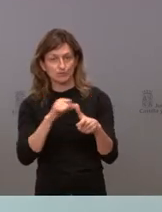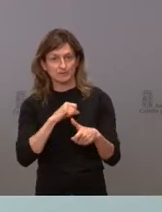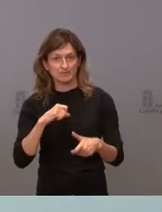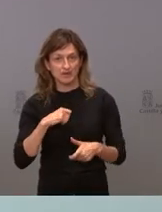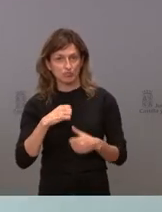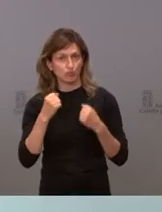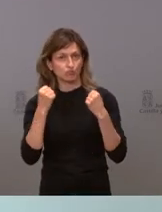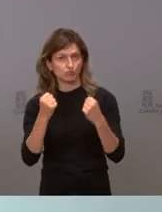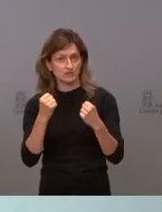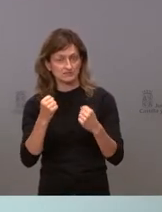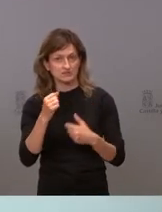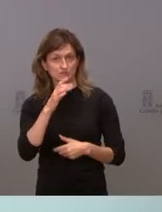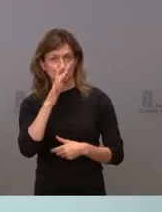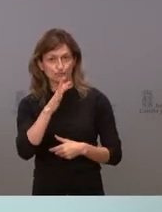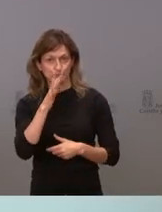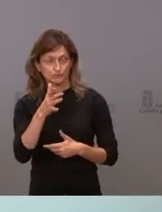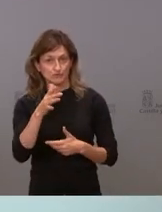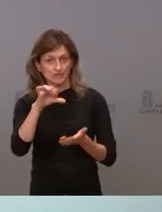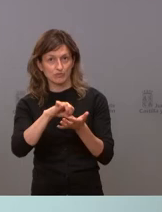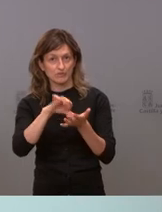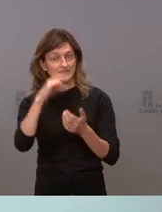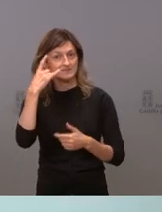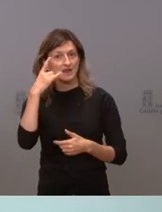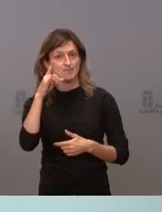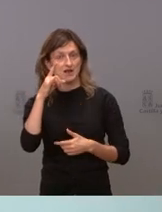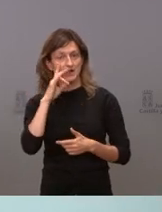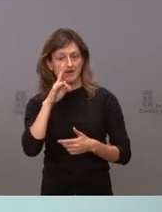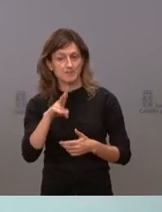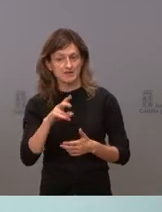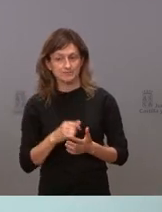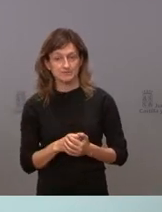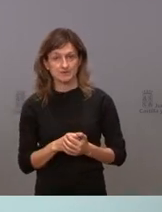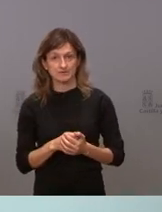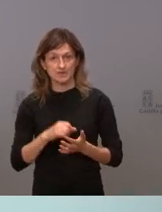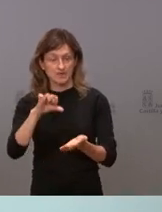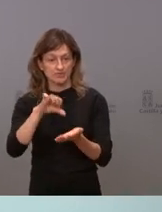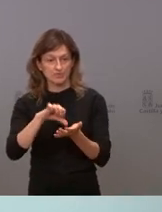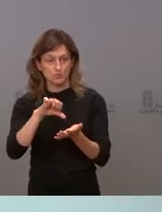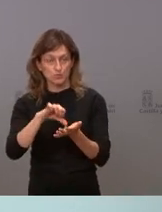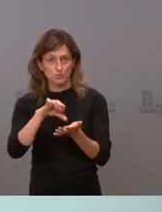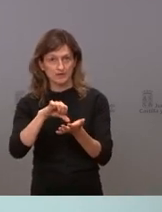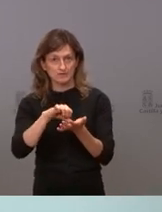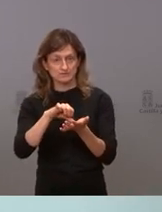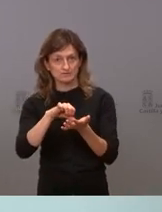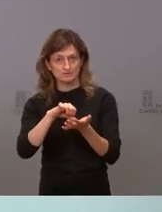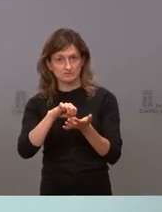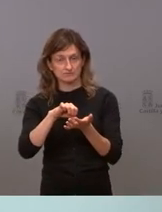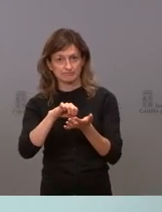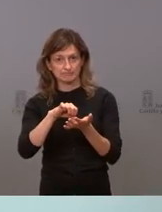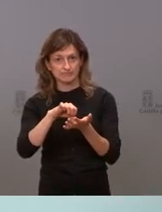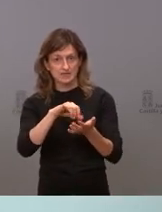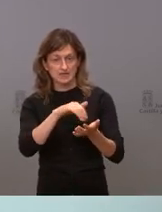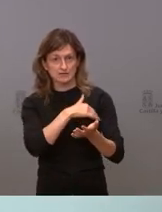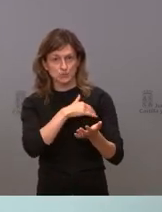potente que hace de la ciudad de Salamanca no solo una de las ciudades con mayor escuelas